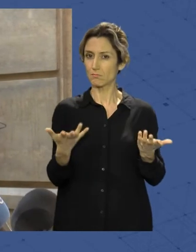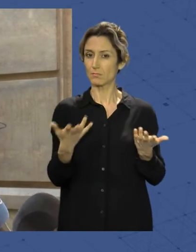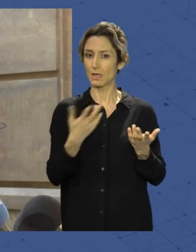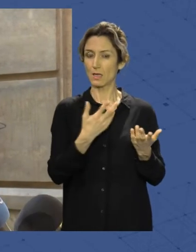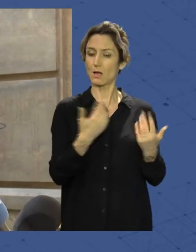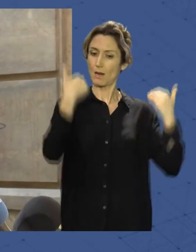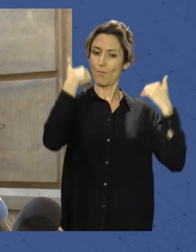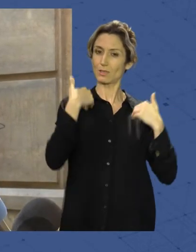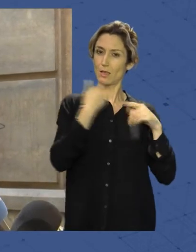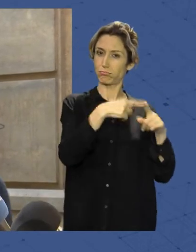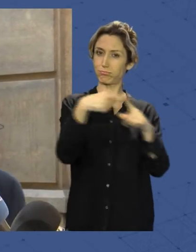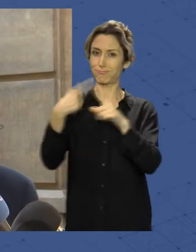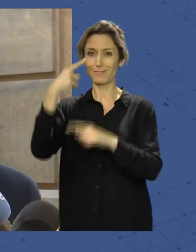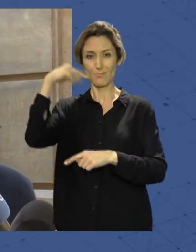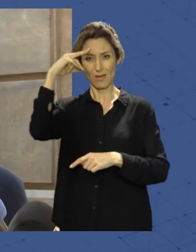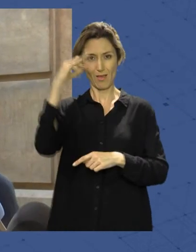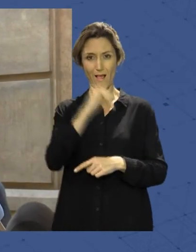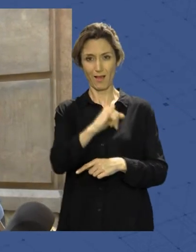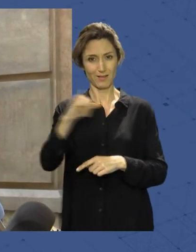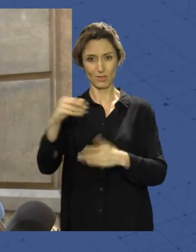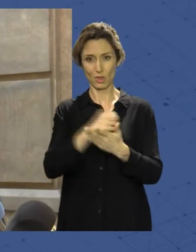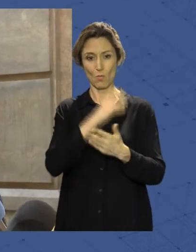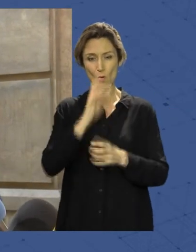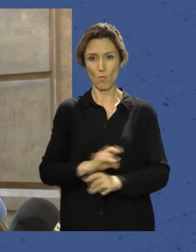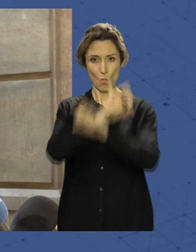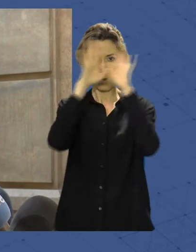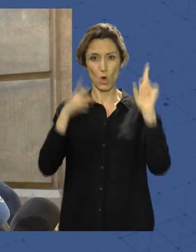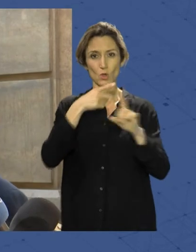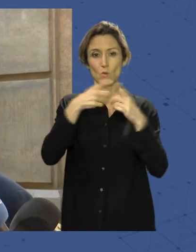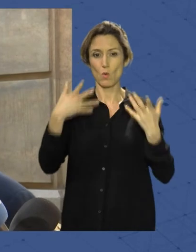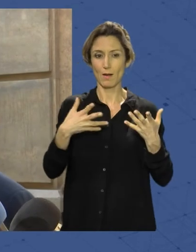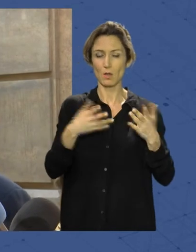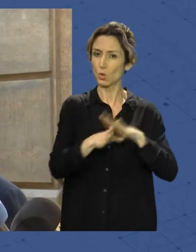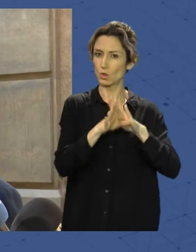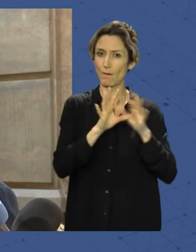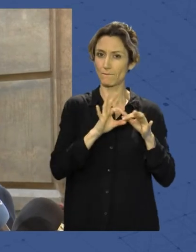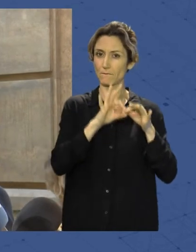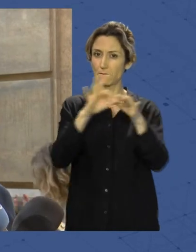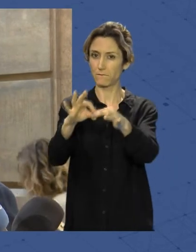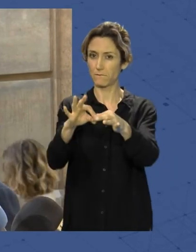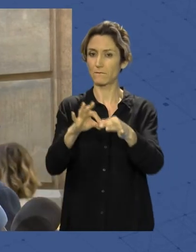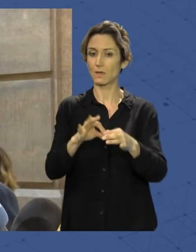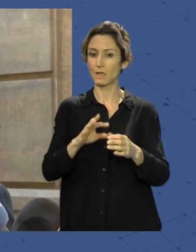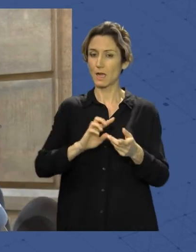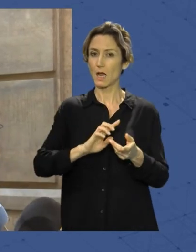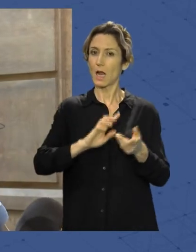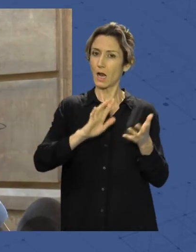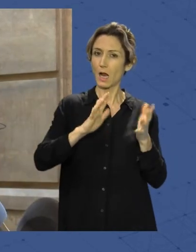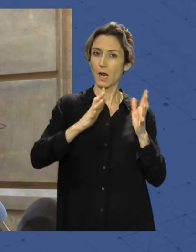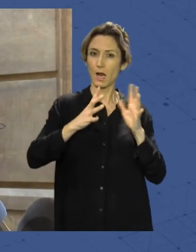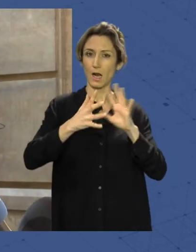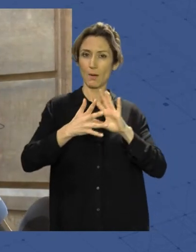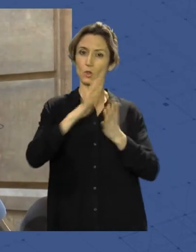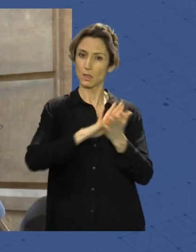responsabilidades, con experiencia también y con una idea muy clara, que es seguir consolidando ese cambio sereno, ese cambio moderado, ese cambio